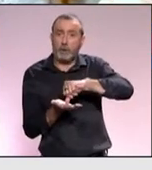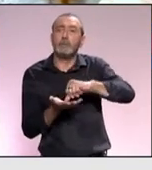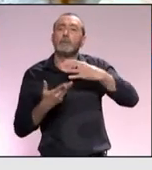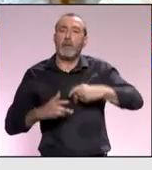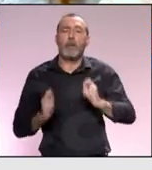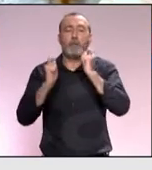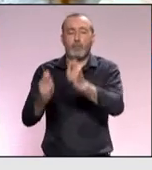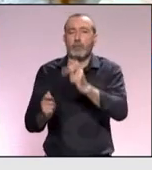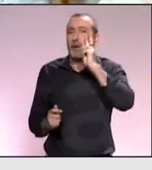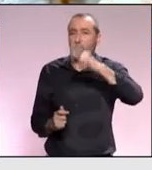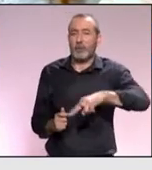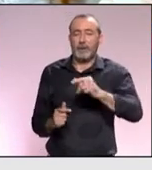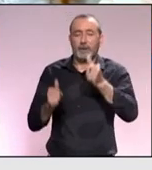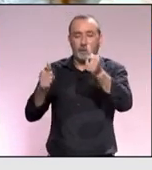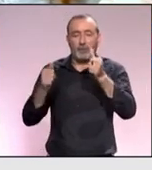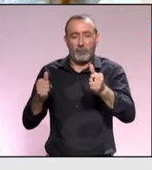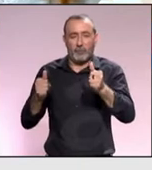ciudad obtuviese el título.